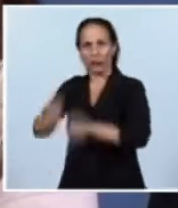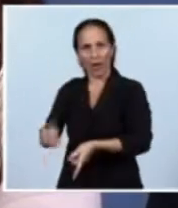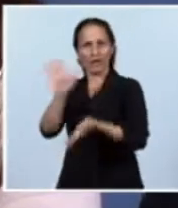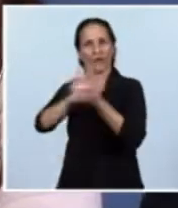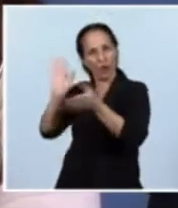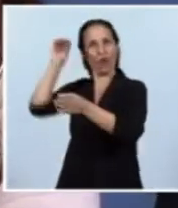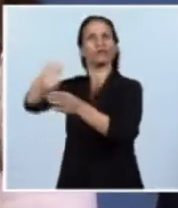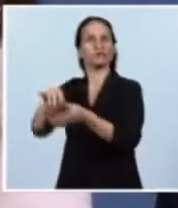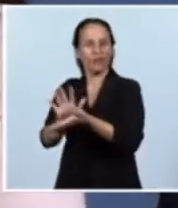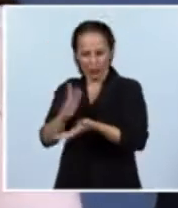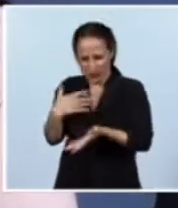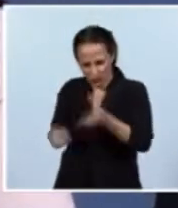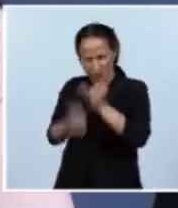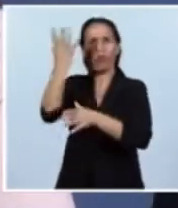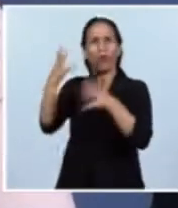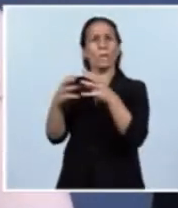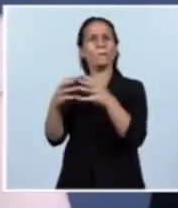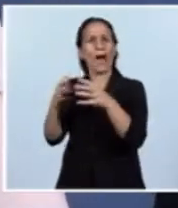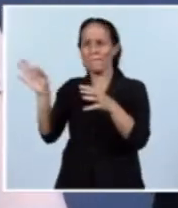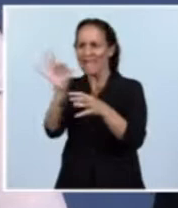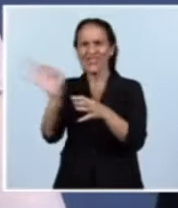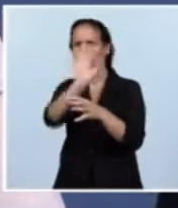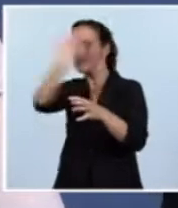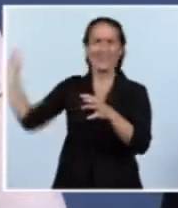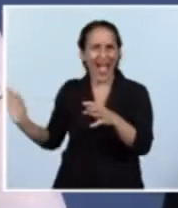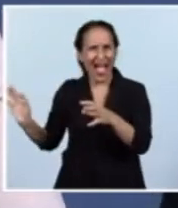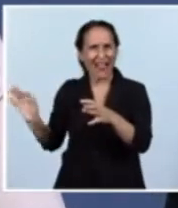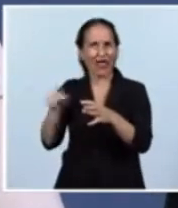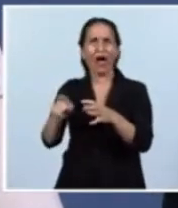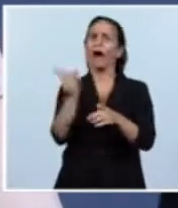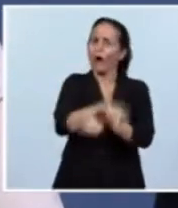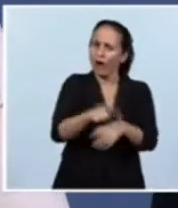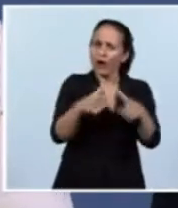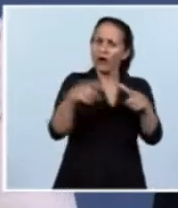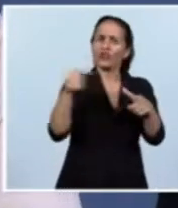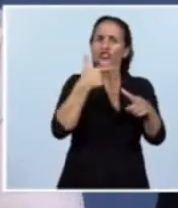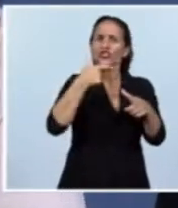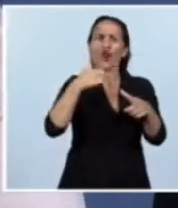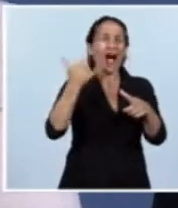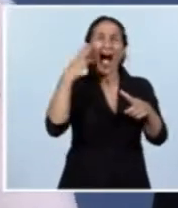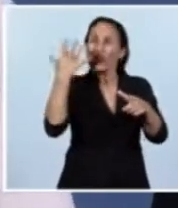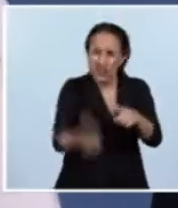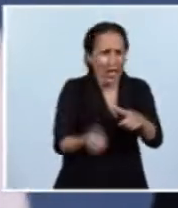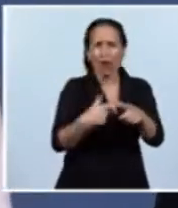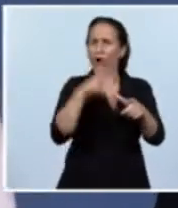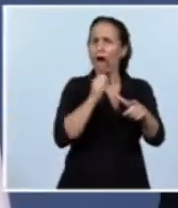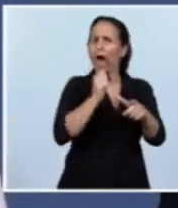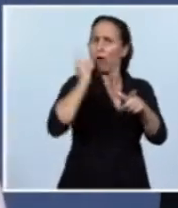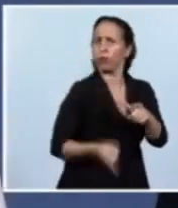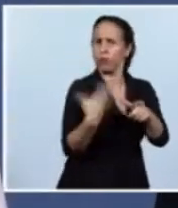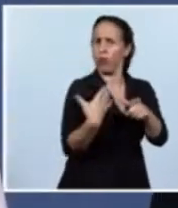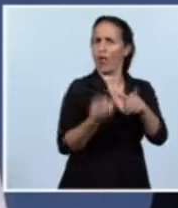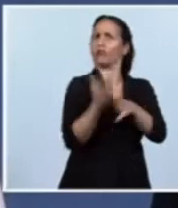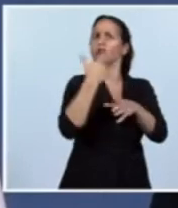papa sin virus y una soja resistente a la sequía. Esto no solamente habla de